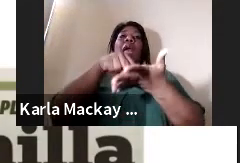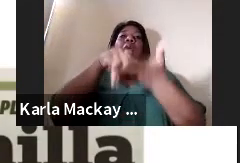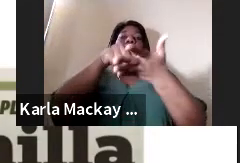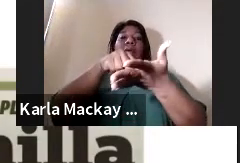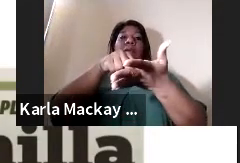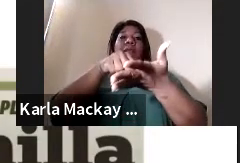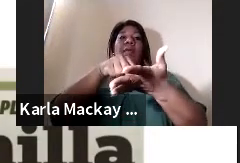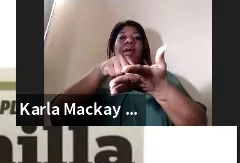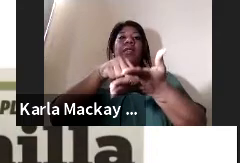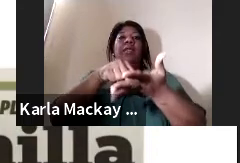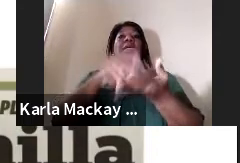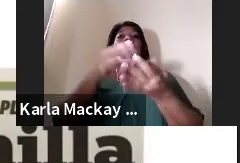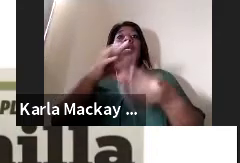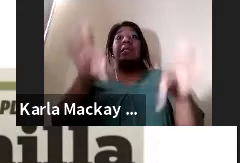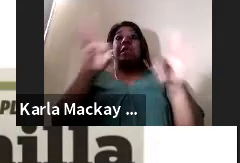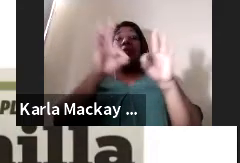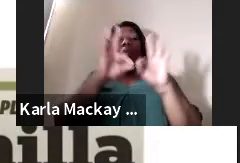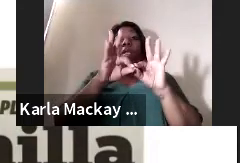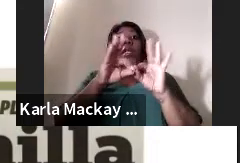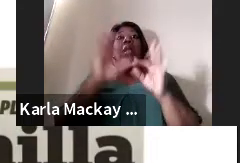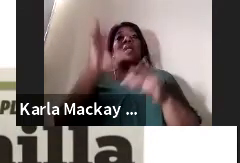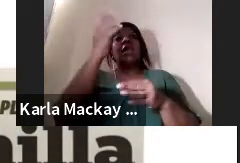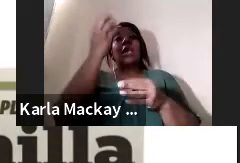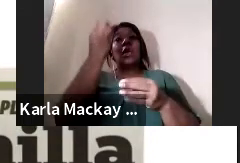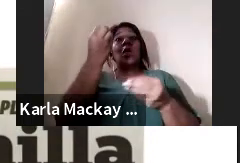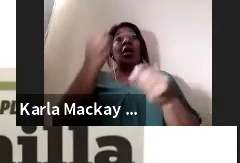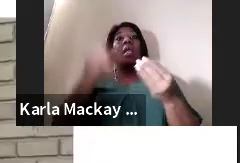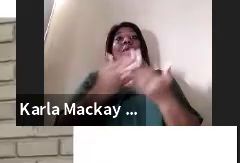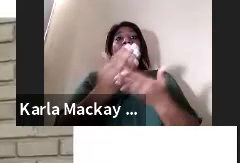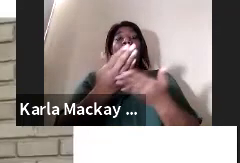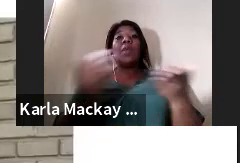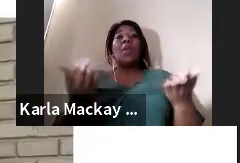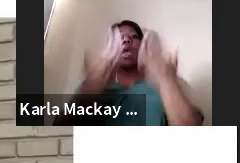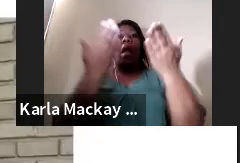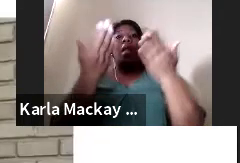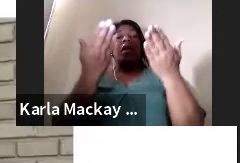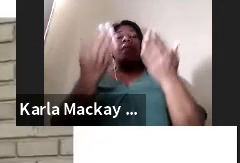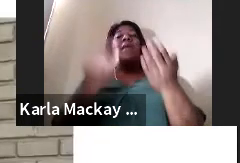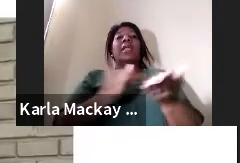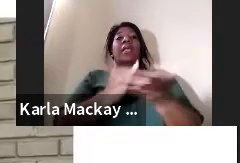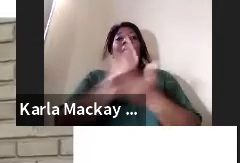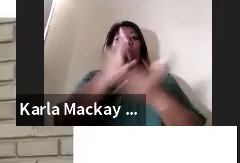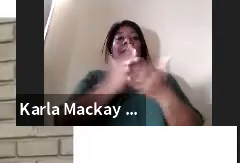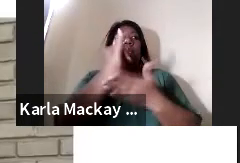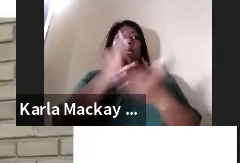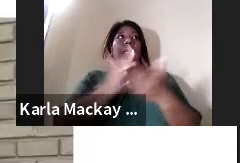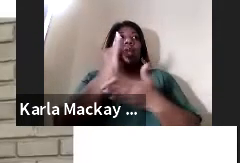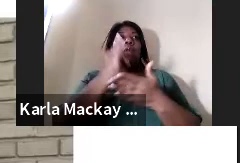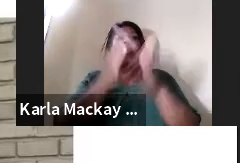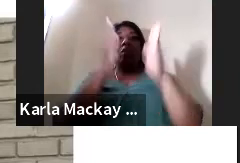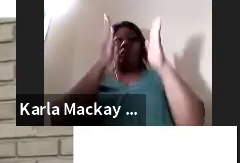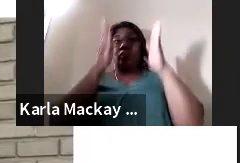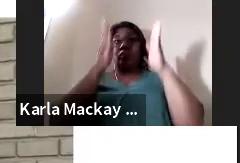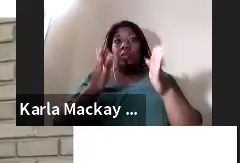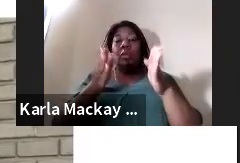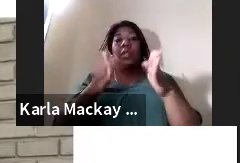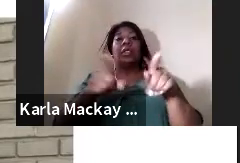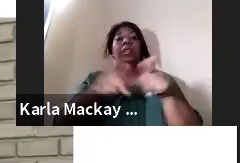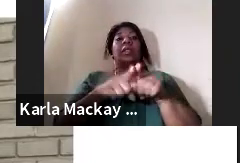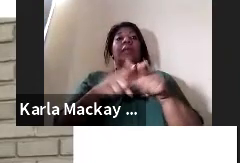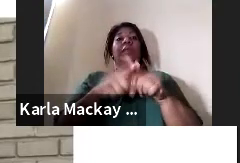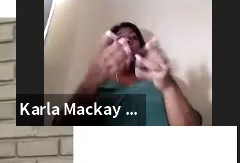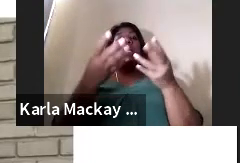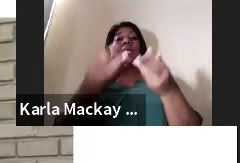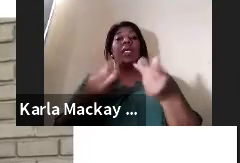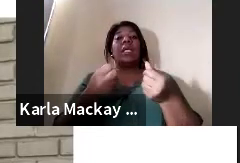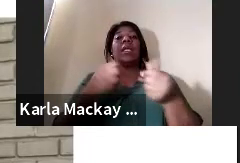a quedar sin investigadores este es el caso de ese proyecto también tenemos otros y quiero hacer enfatizar aquí tenemos